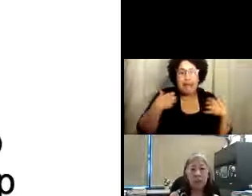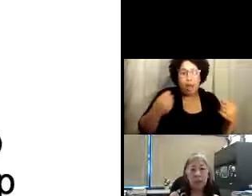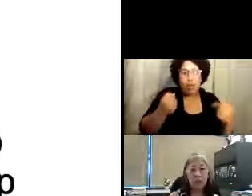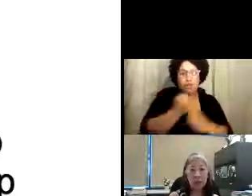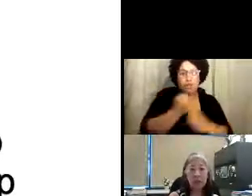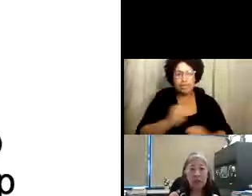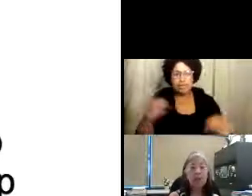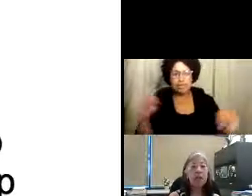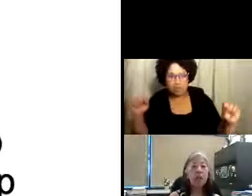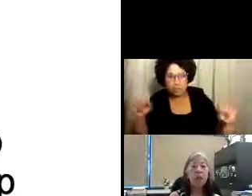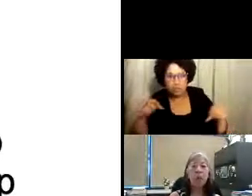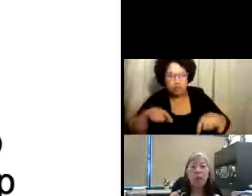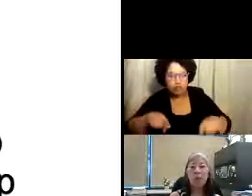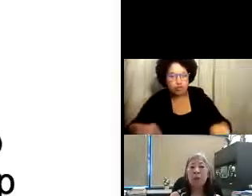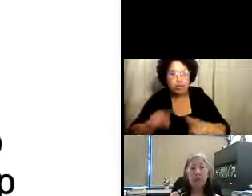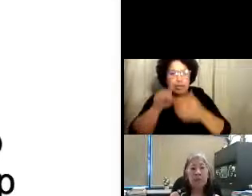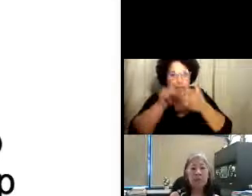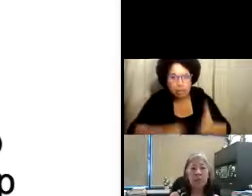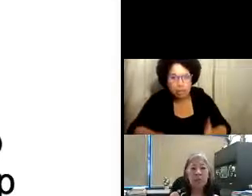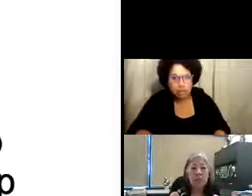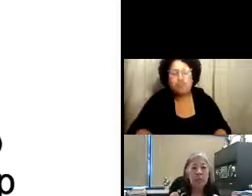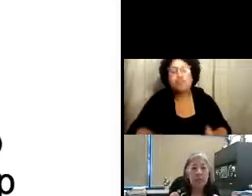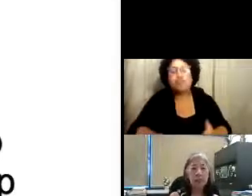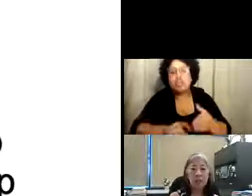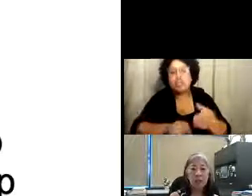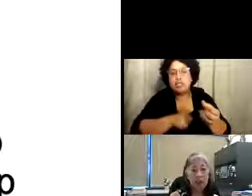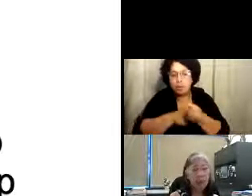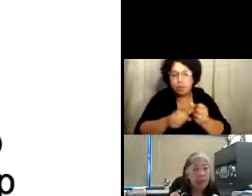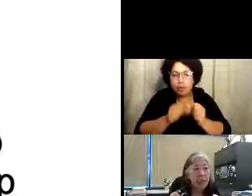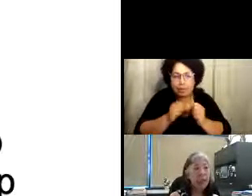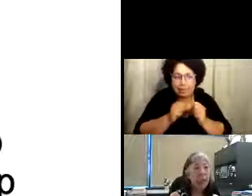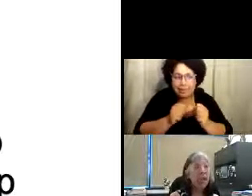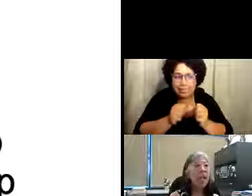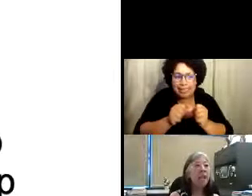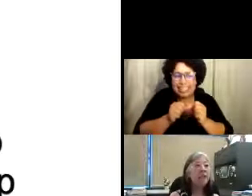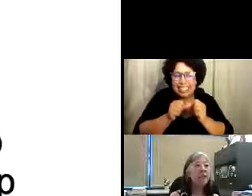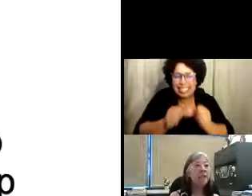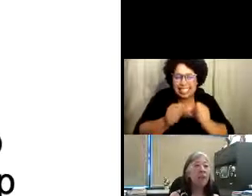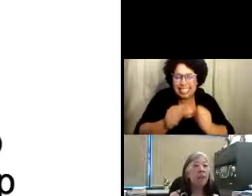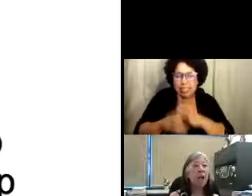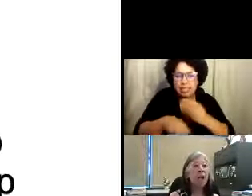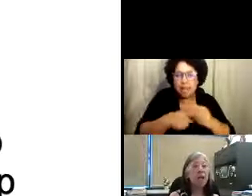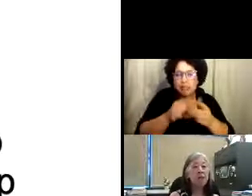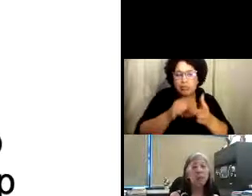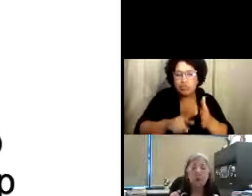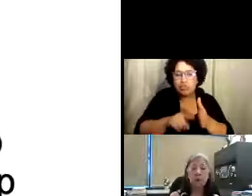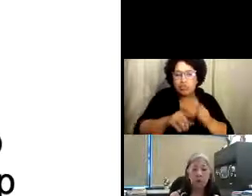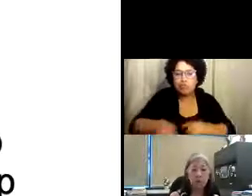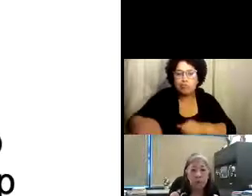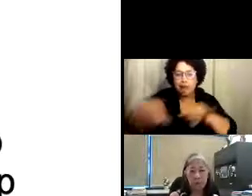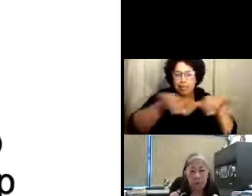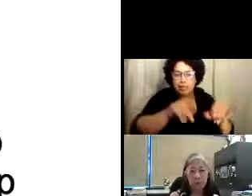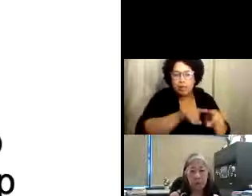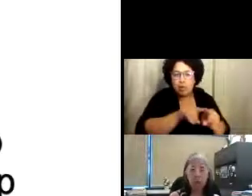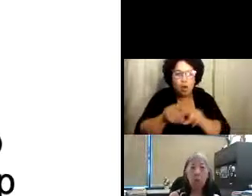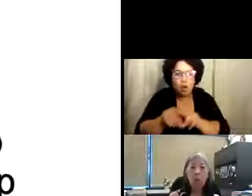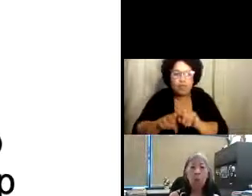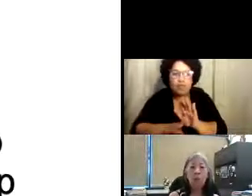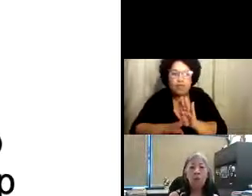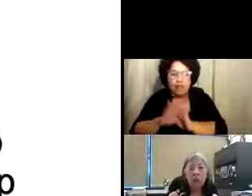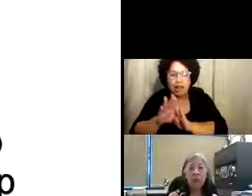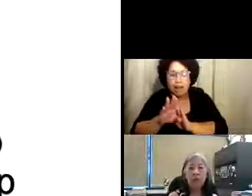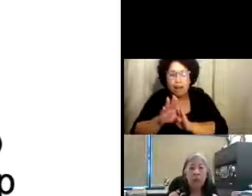prioridad a lo que es salud y seguridad a nuestras inspecciones. Apoyar prácticas de inspección